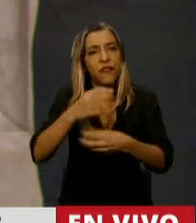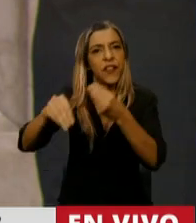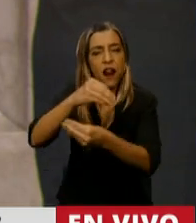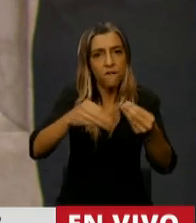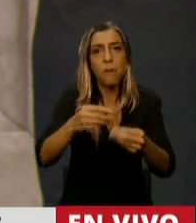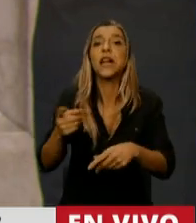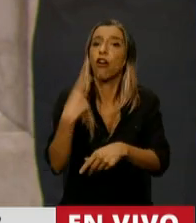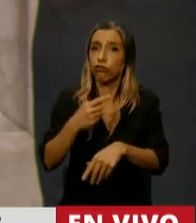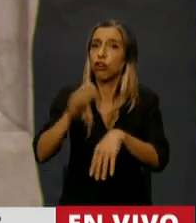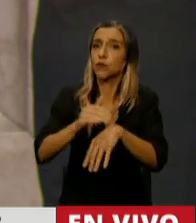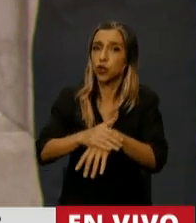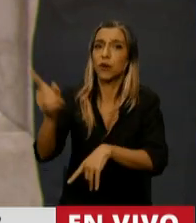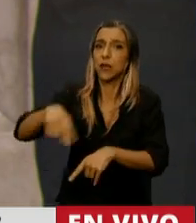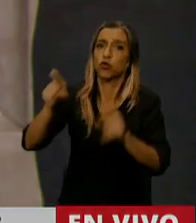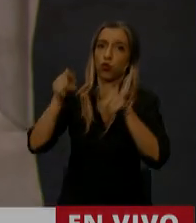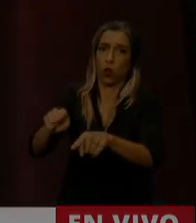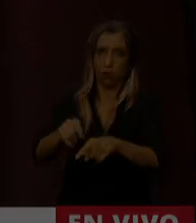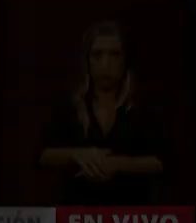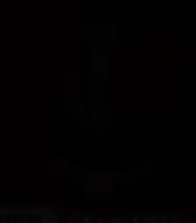física. Gracias, Presidente. Gracias, Diputado.